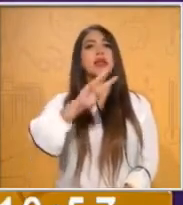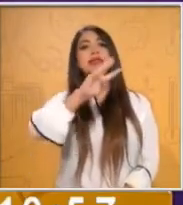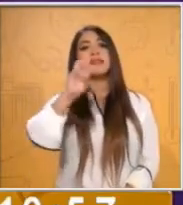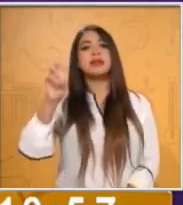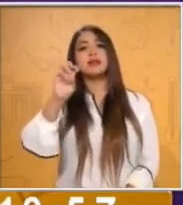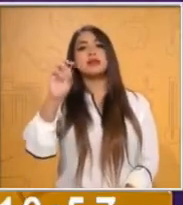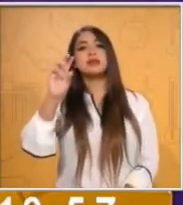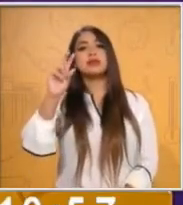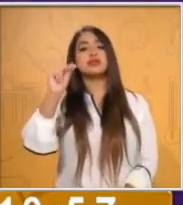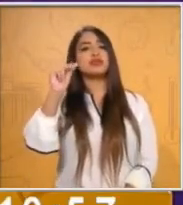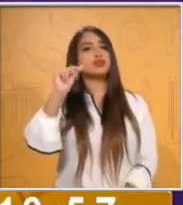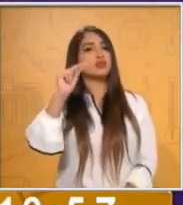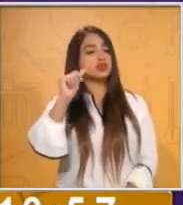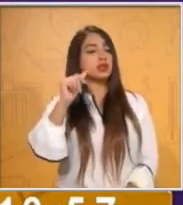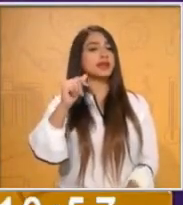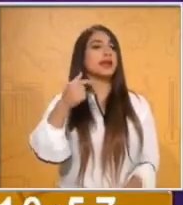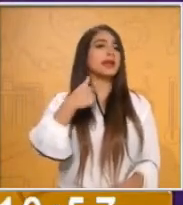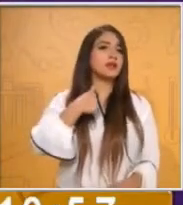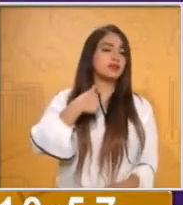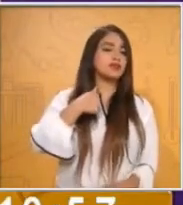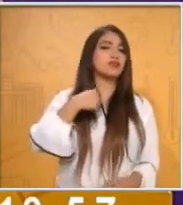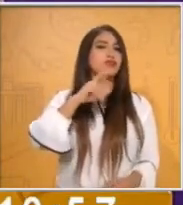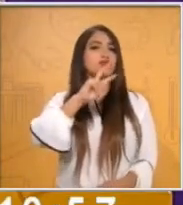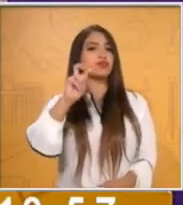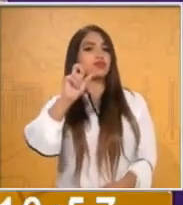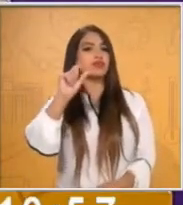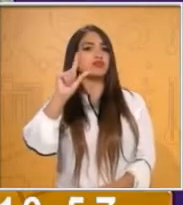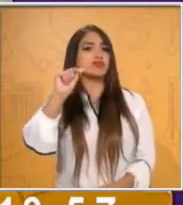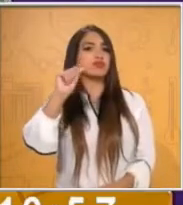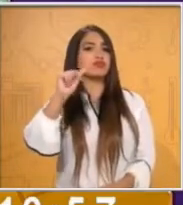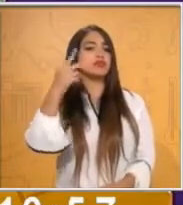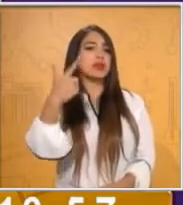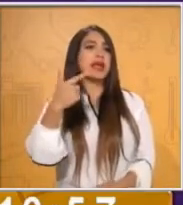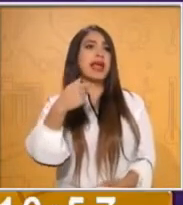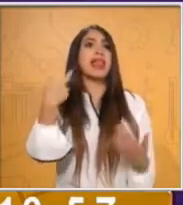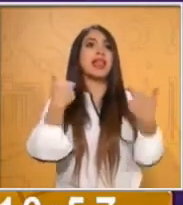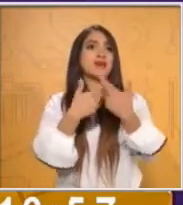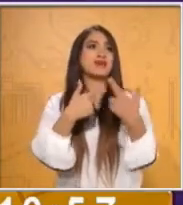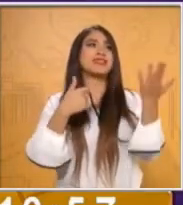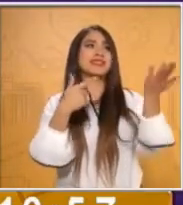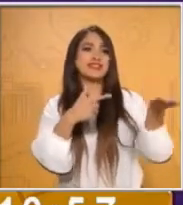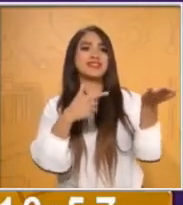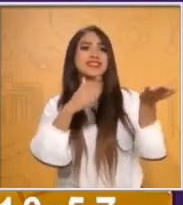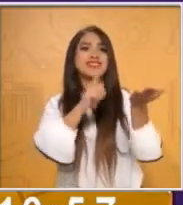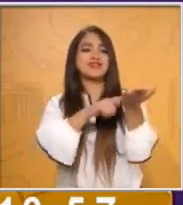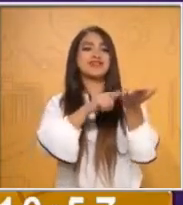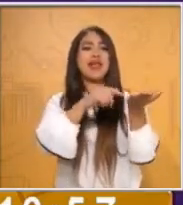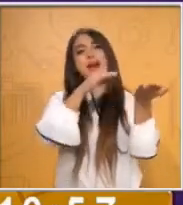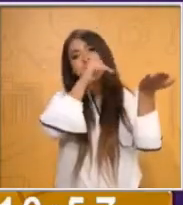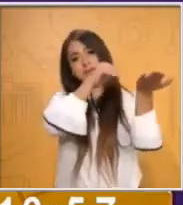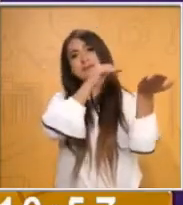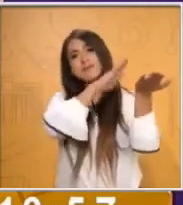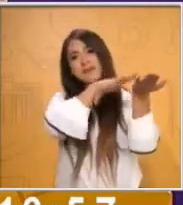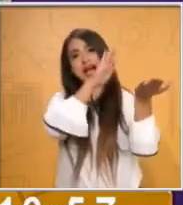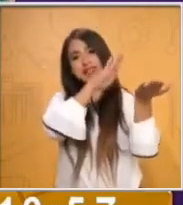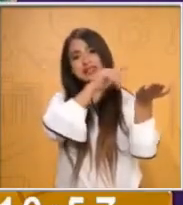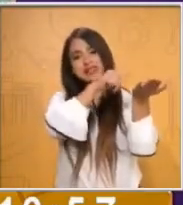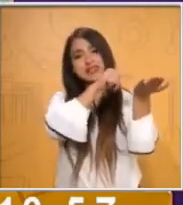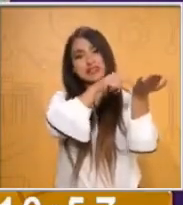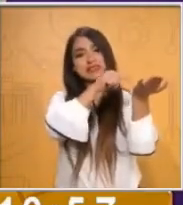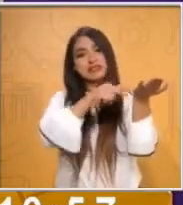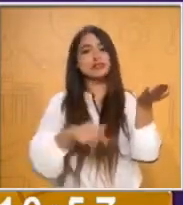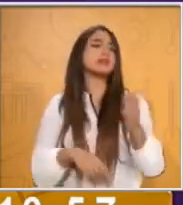ochenta y el mío el doscientos setenta y cinco. La maestra Yuli tiene mayor número que yo. Así que la maestra ganó.